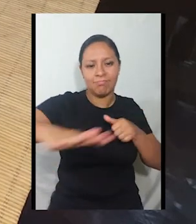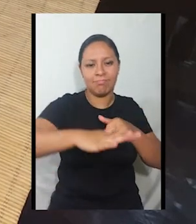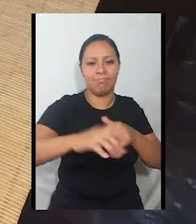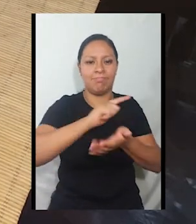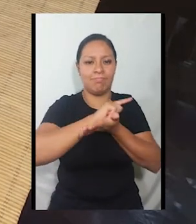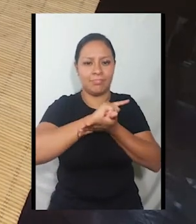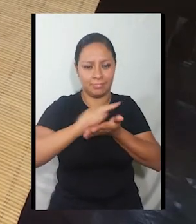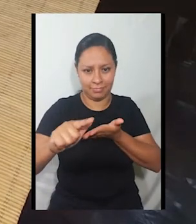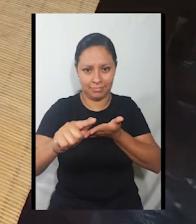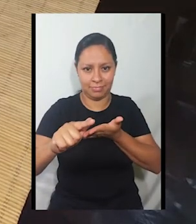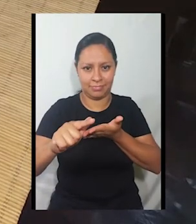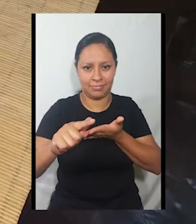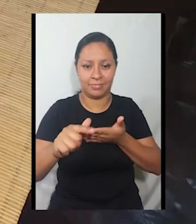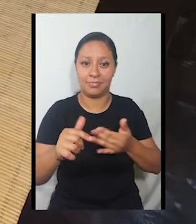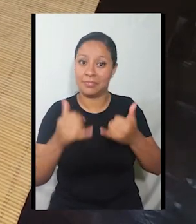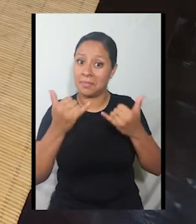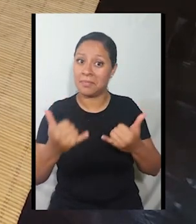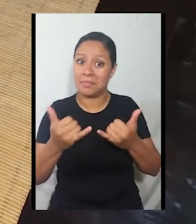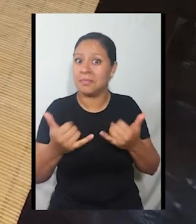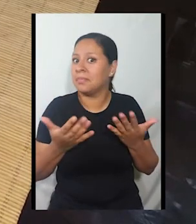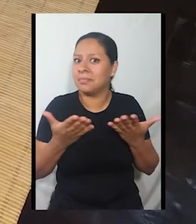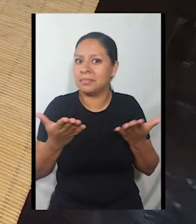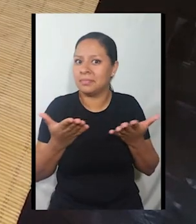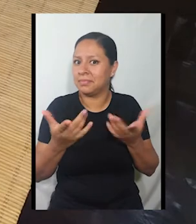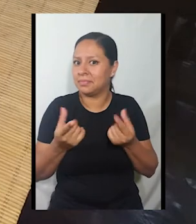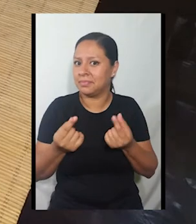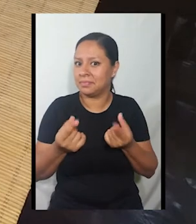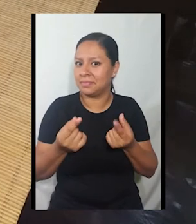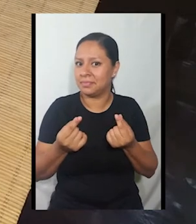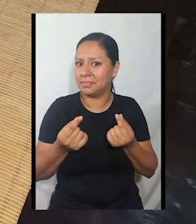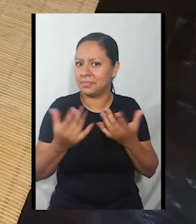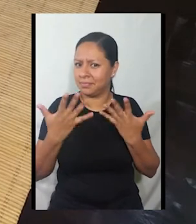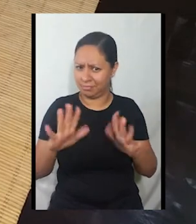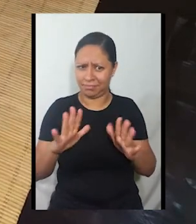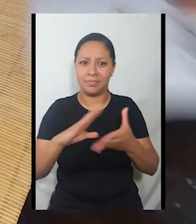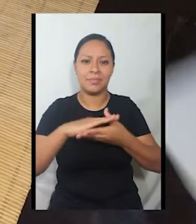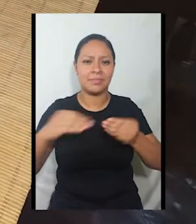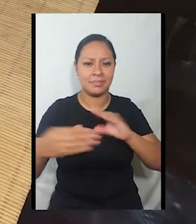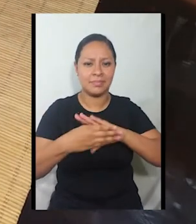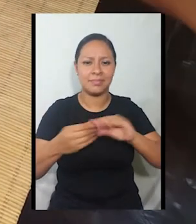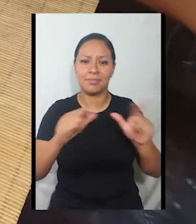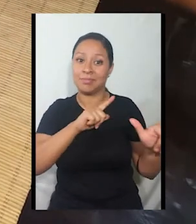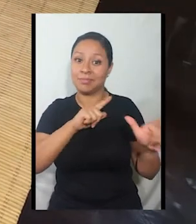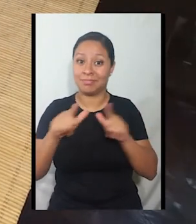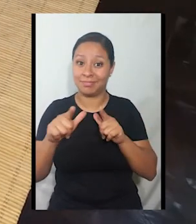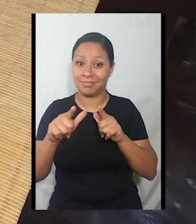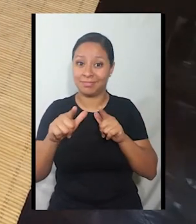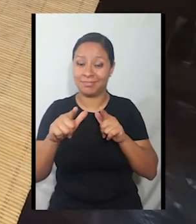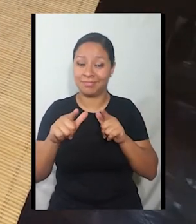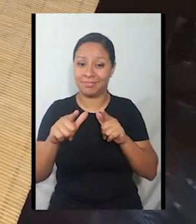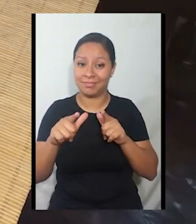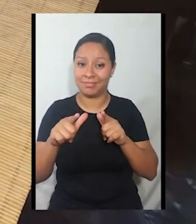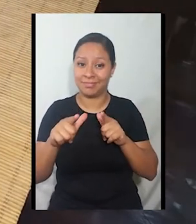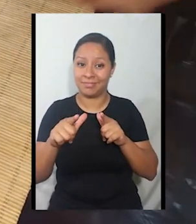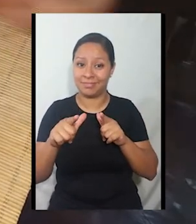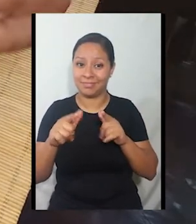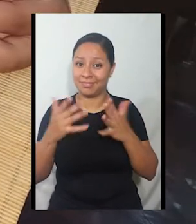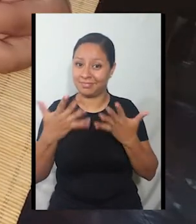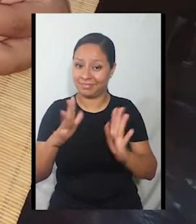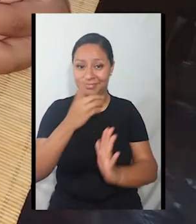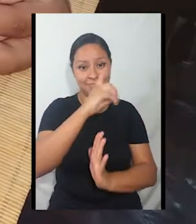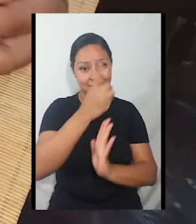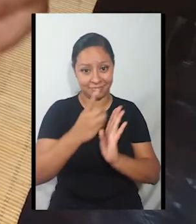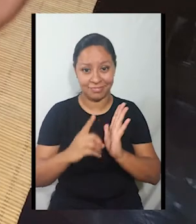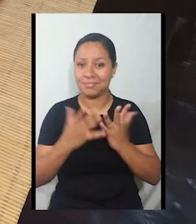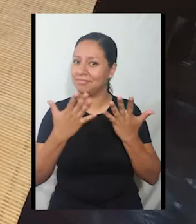trabajo. ¿Qué vamos a hacer ahora? Ya tenemos listo nuestra historia. Ya tenemos listas nuestras